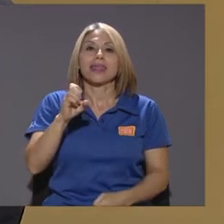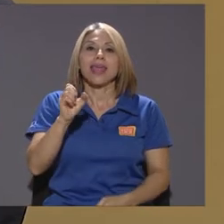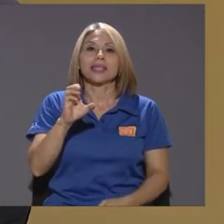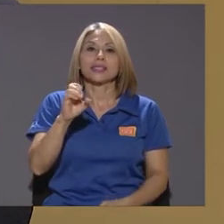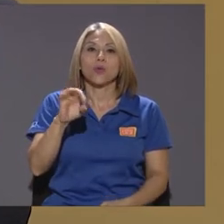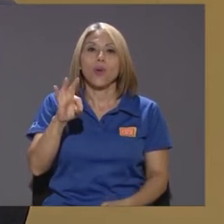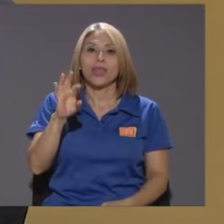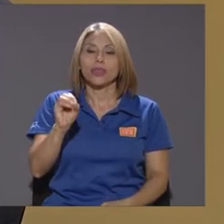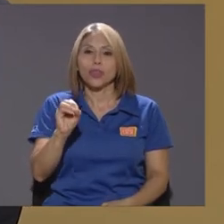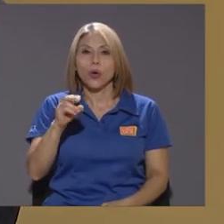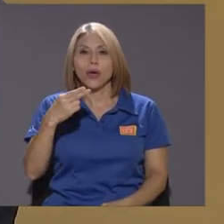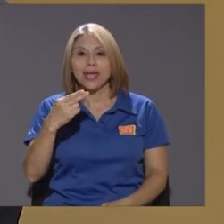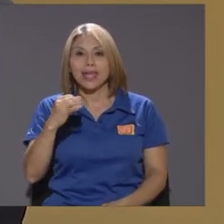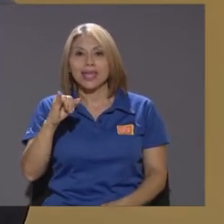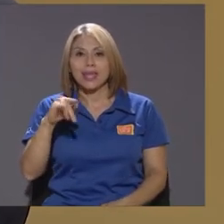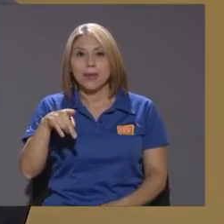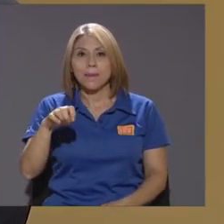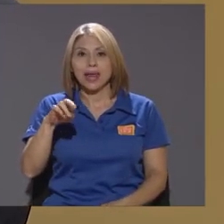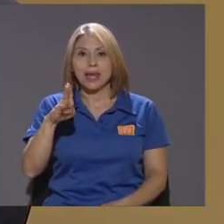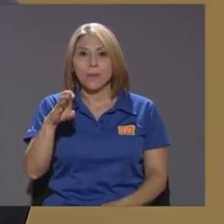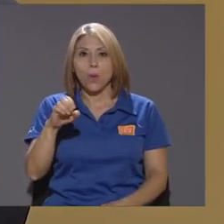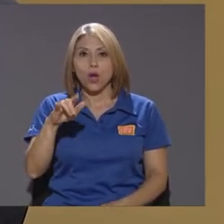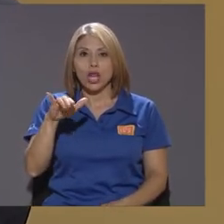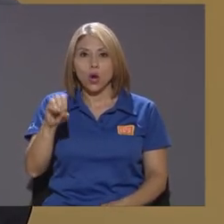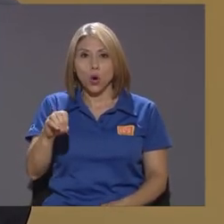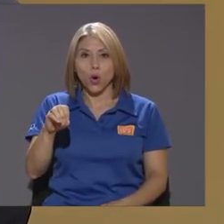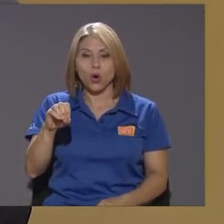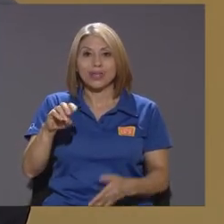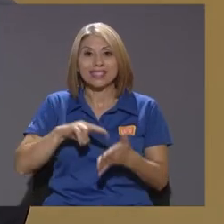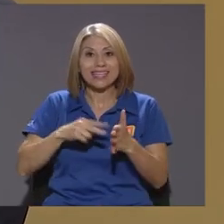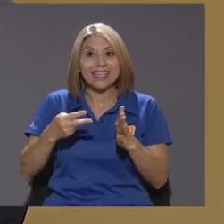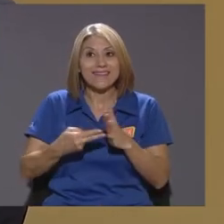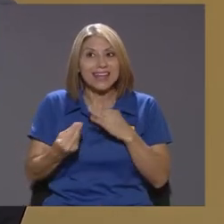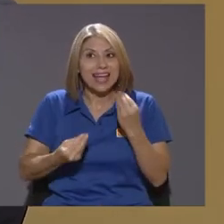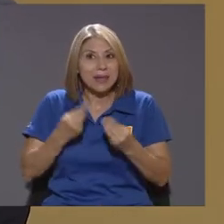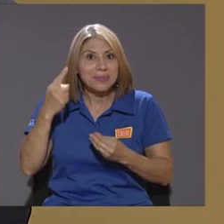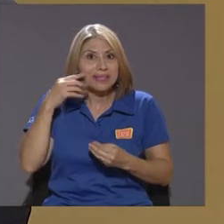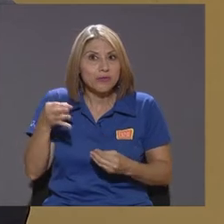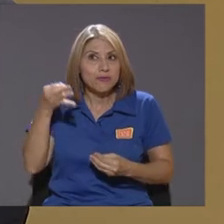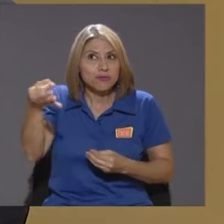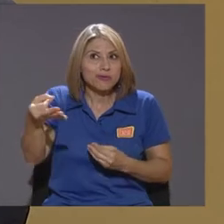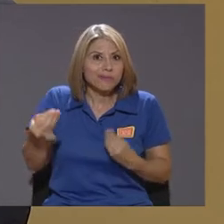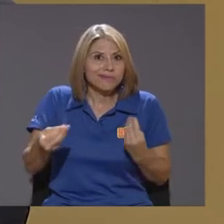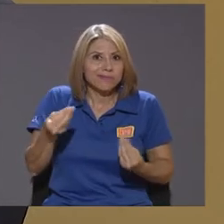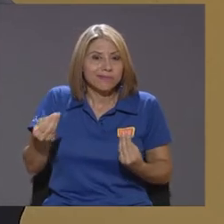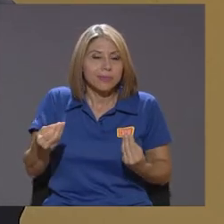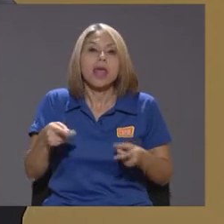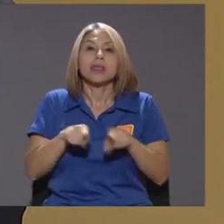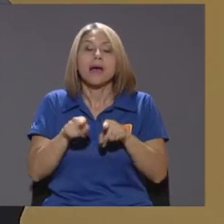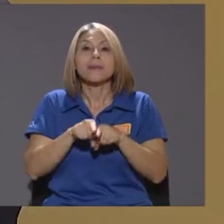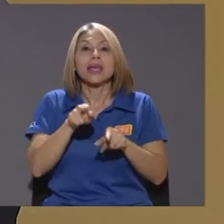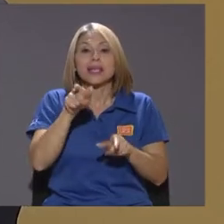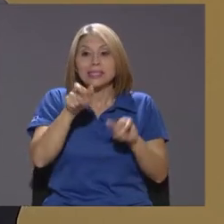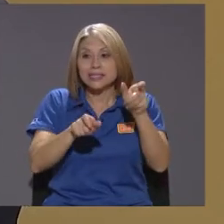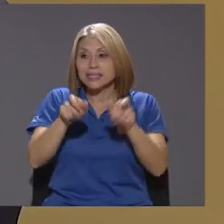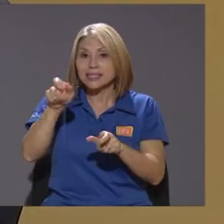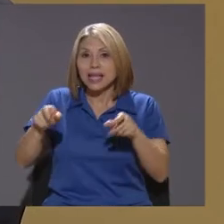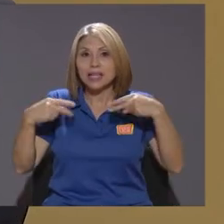de descuento muy fuerte hacia el consumo futuro y el segundo aspecto es que los seres humanos tienden a subestimar